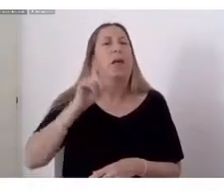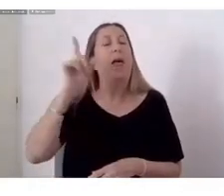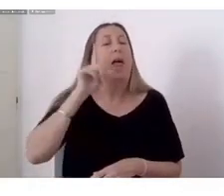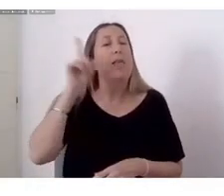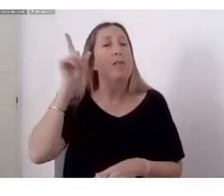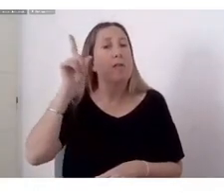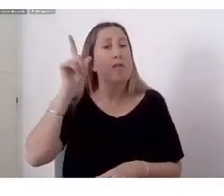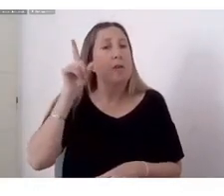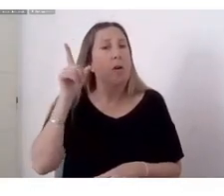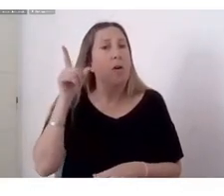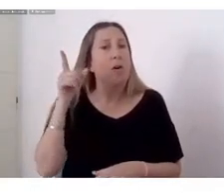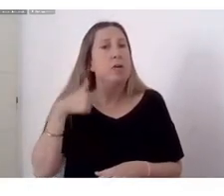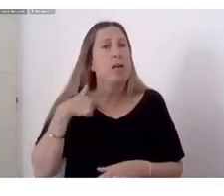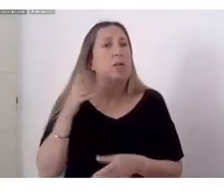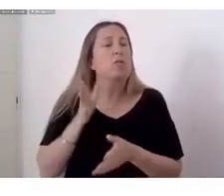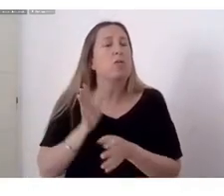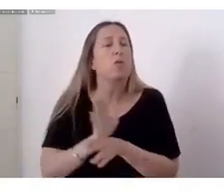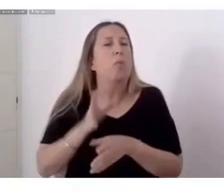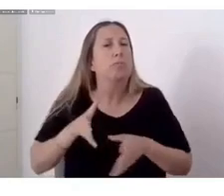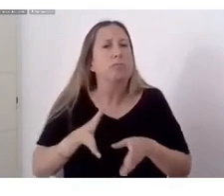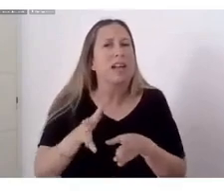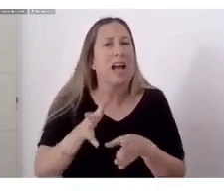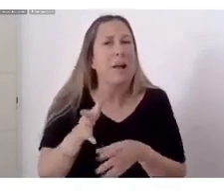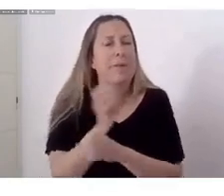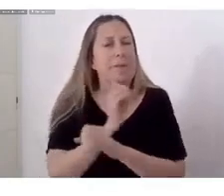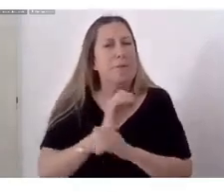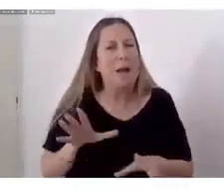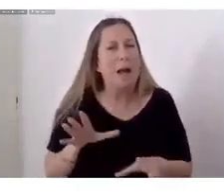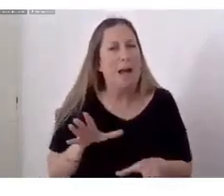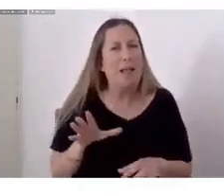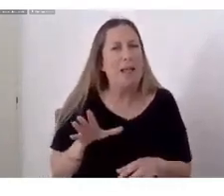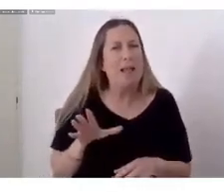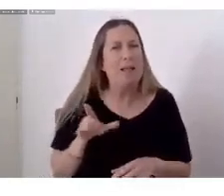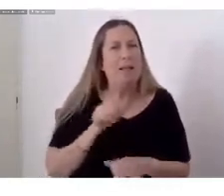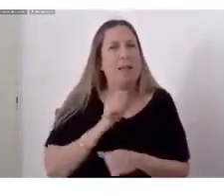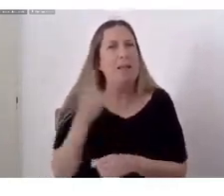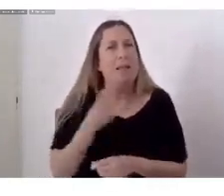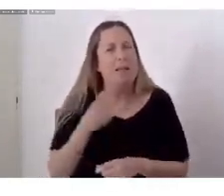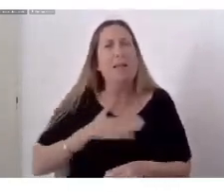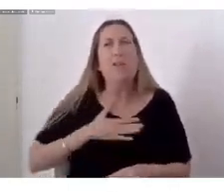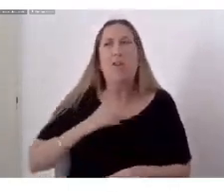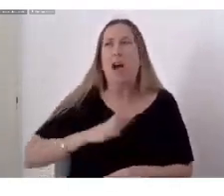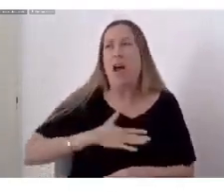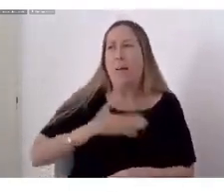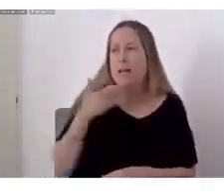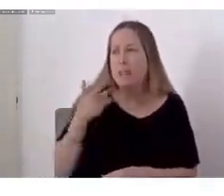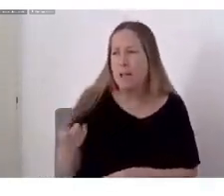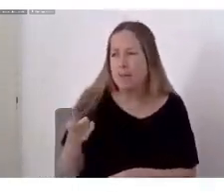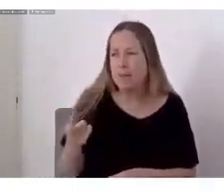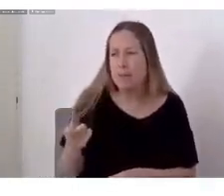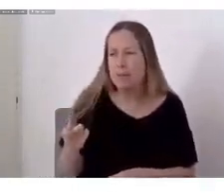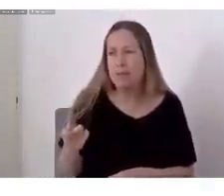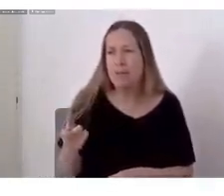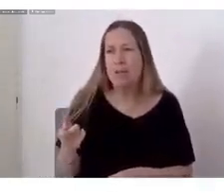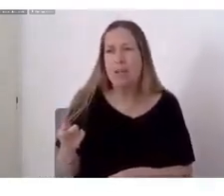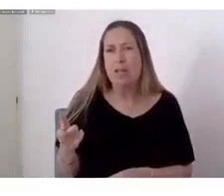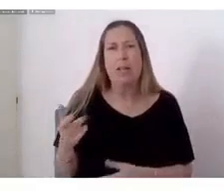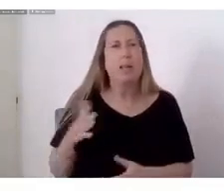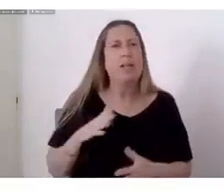El seguirte Es dar ventaja Y el amarte Es sucumbir Alma